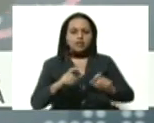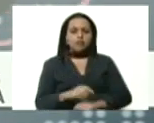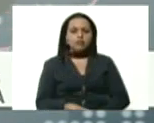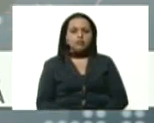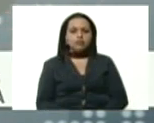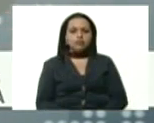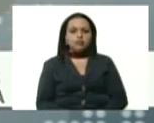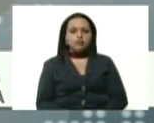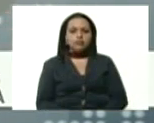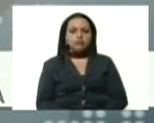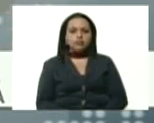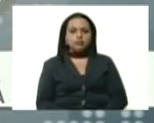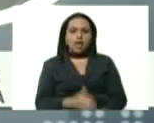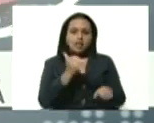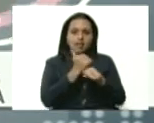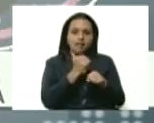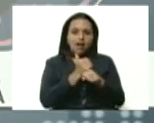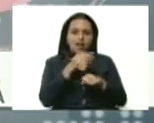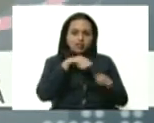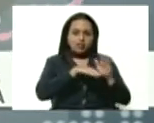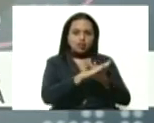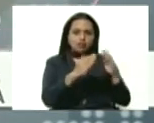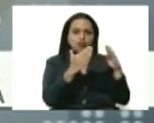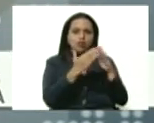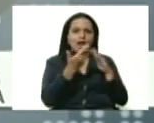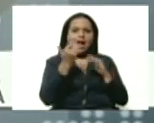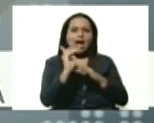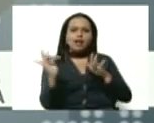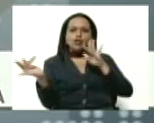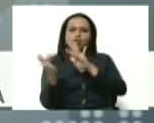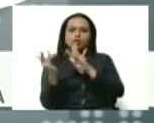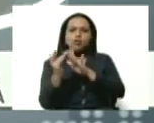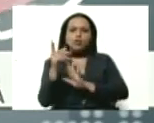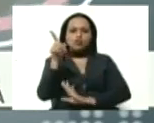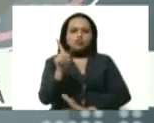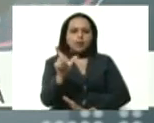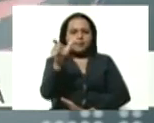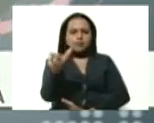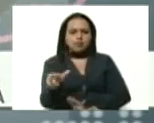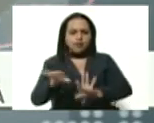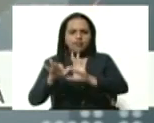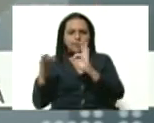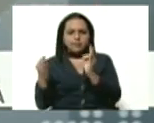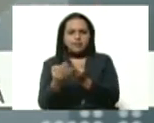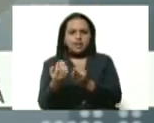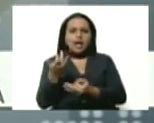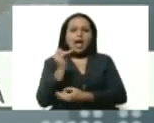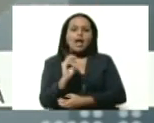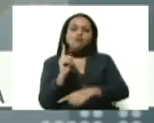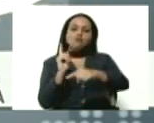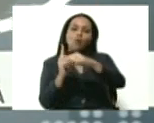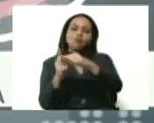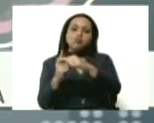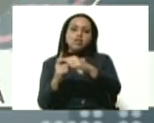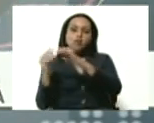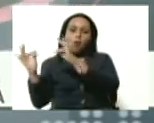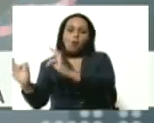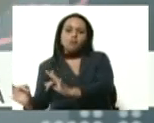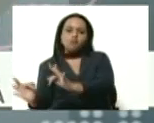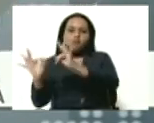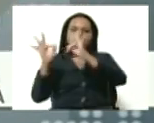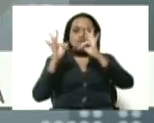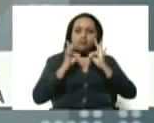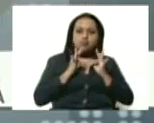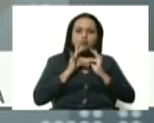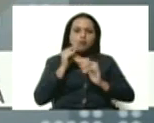Oficio del Hogar, había estado en contacto con un familiar que había dado positivo para COVID-19.